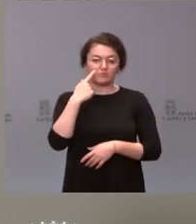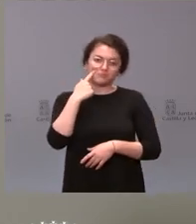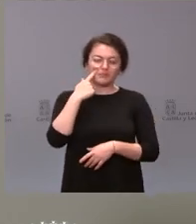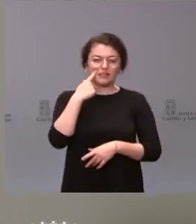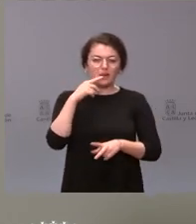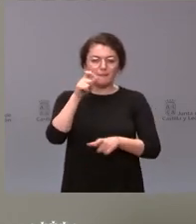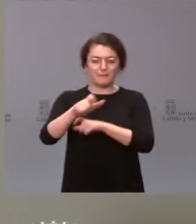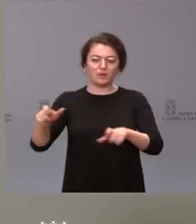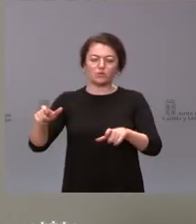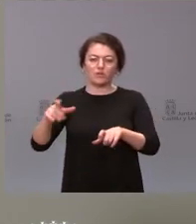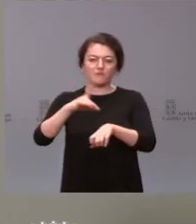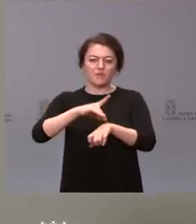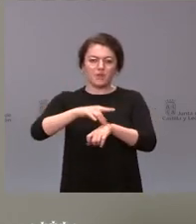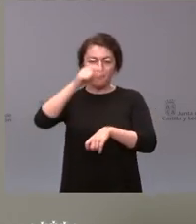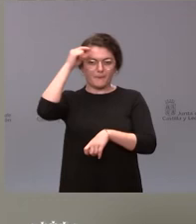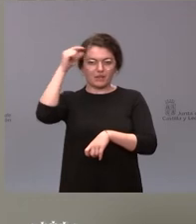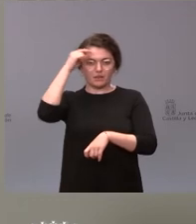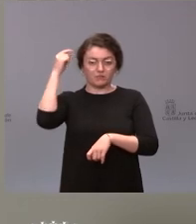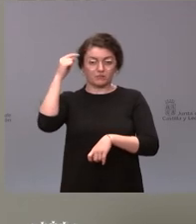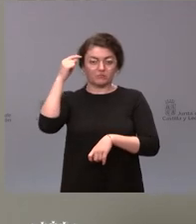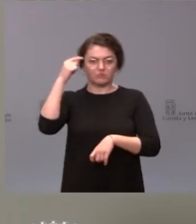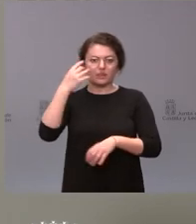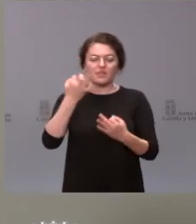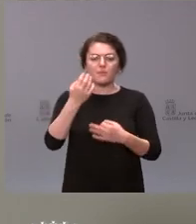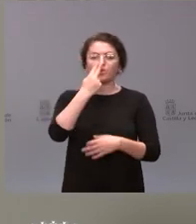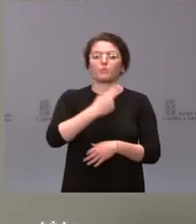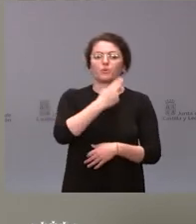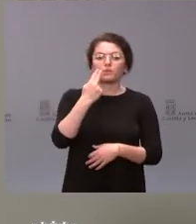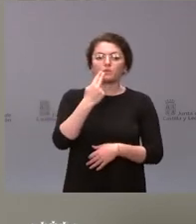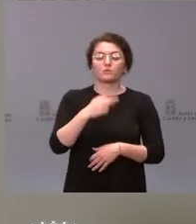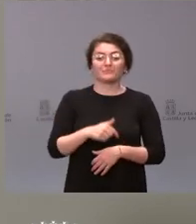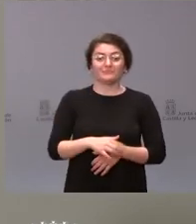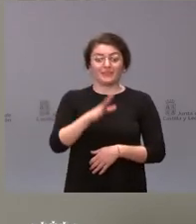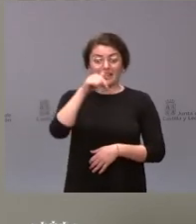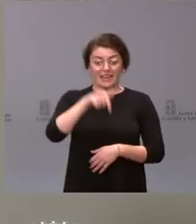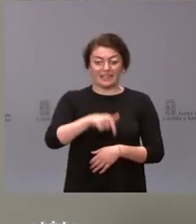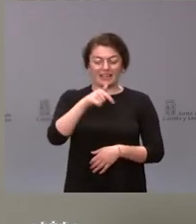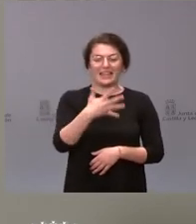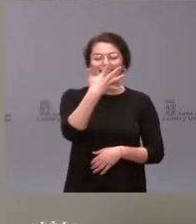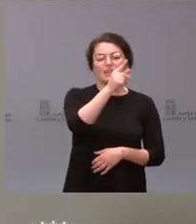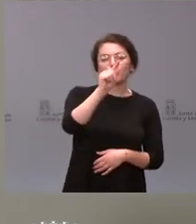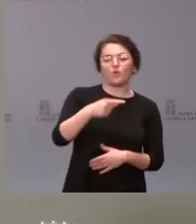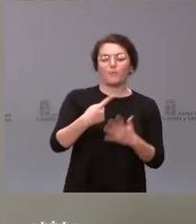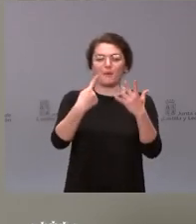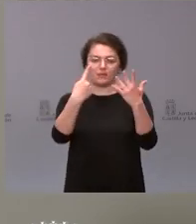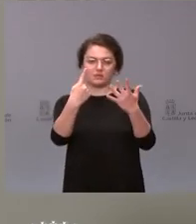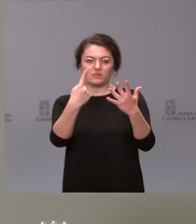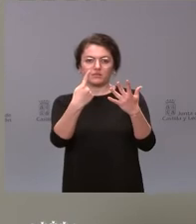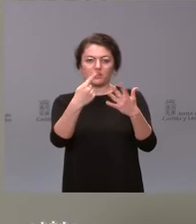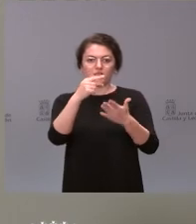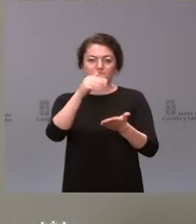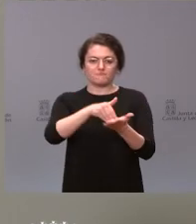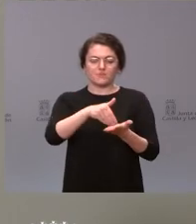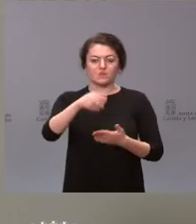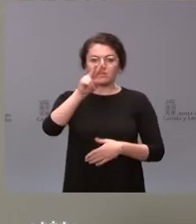mental y en este caso 5,6 millones de euros de todos los castellanos y loneses para estas 25 plazas de hospitalización de larga